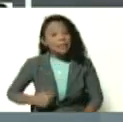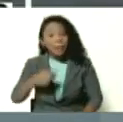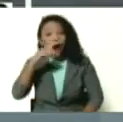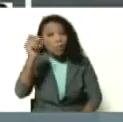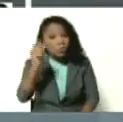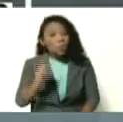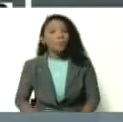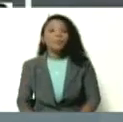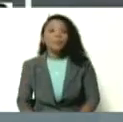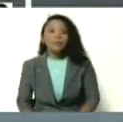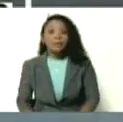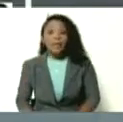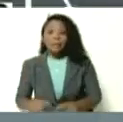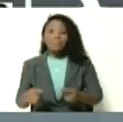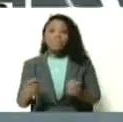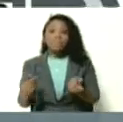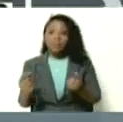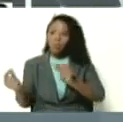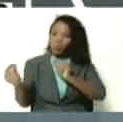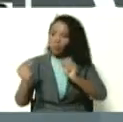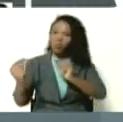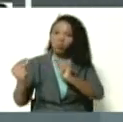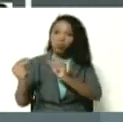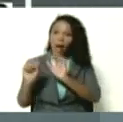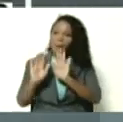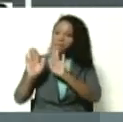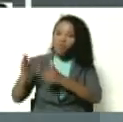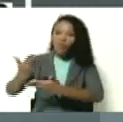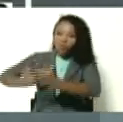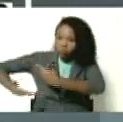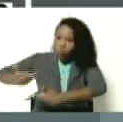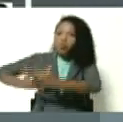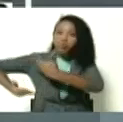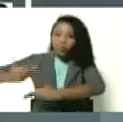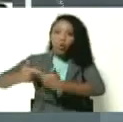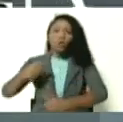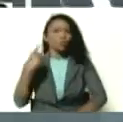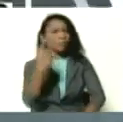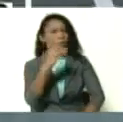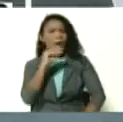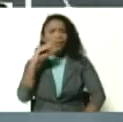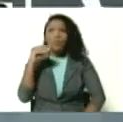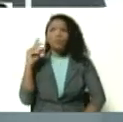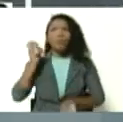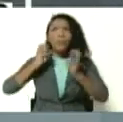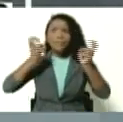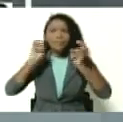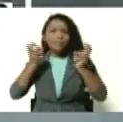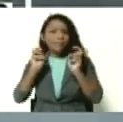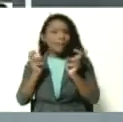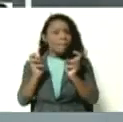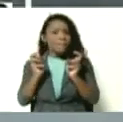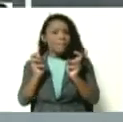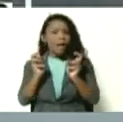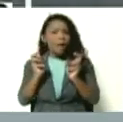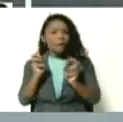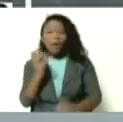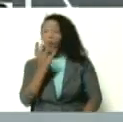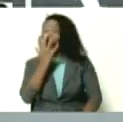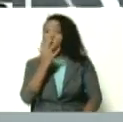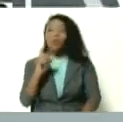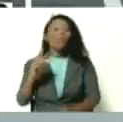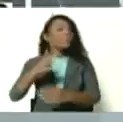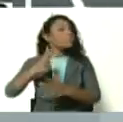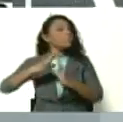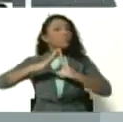Maduro Moro es mantener un flujo constante de apoyo. No solamente estamos hablando en el tema del oxígeno, sino en